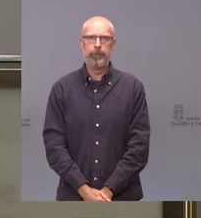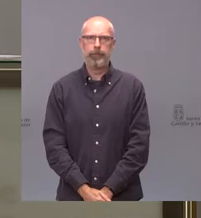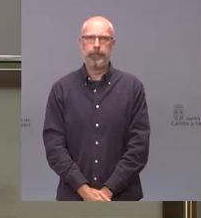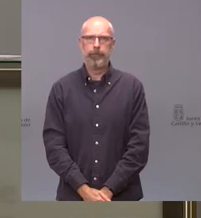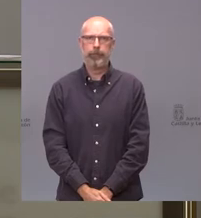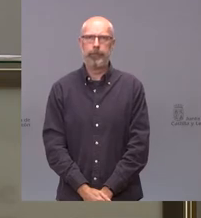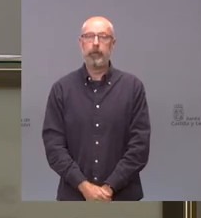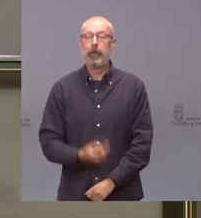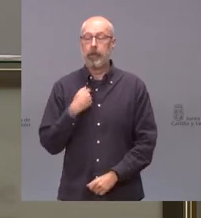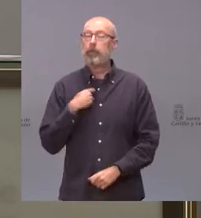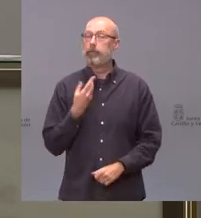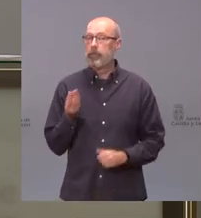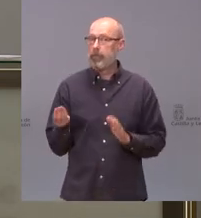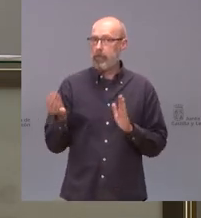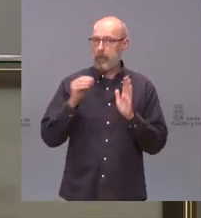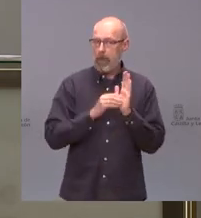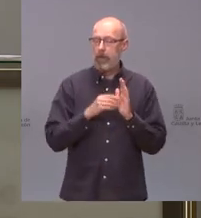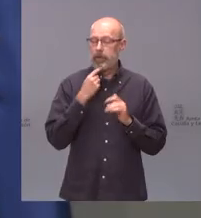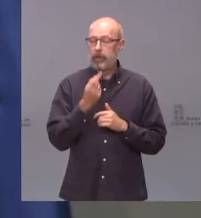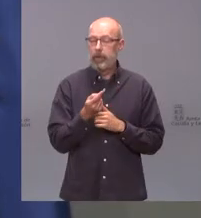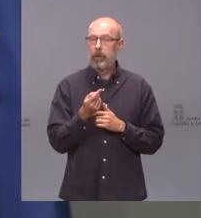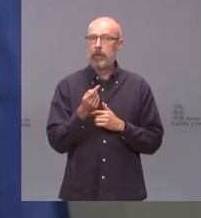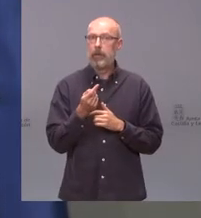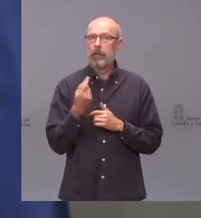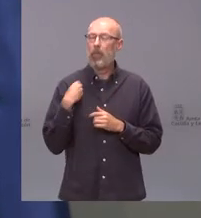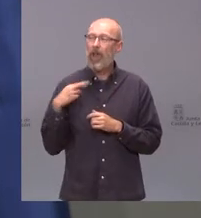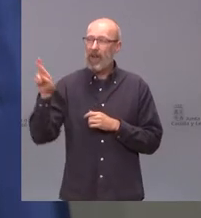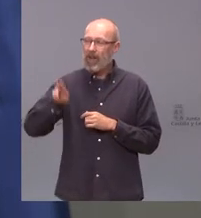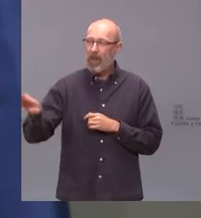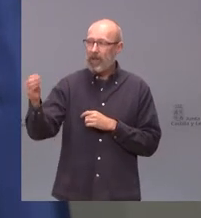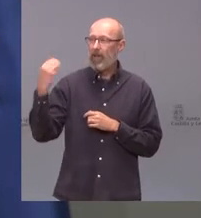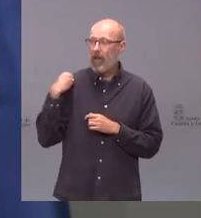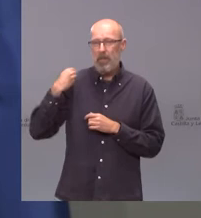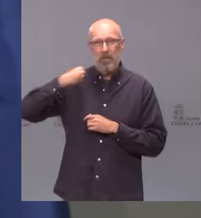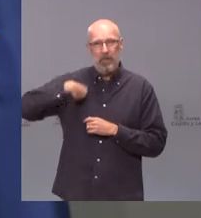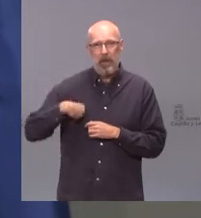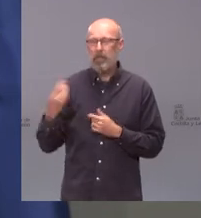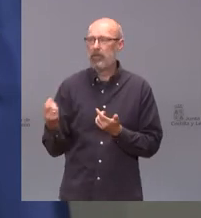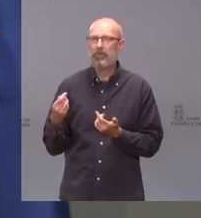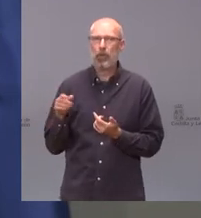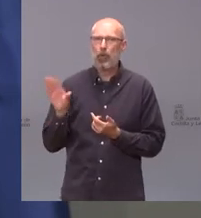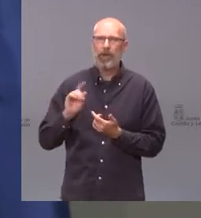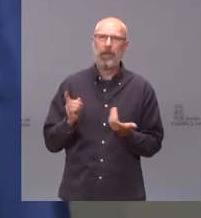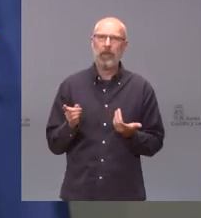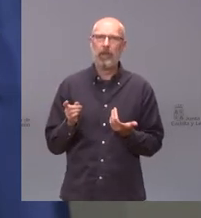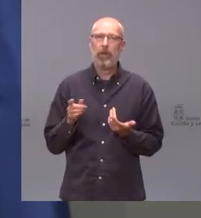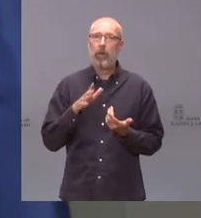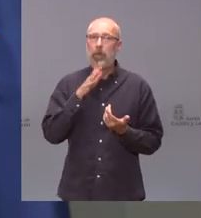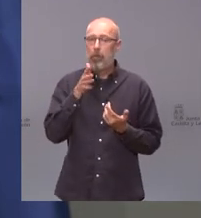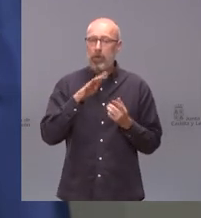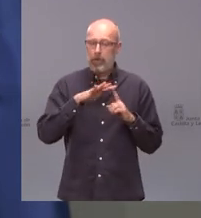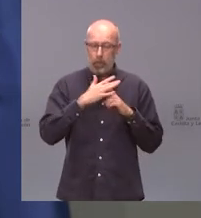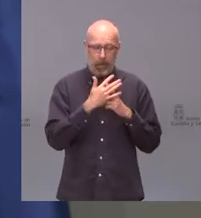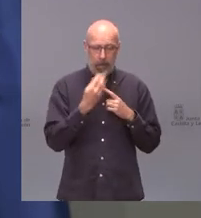es que no entendemos la reiteración porque yo no veo que haya cambiado nada esencial